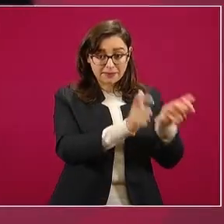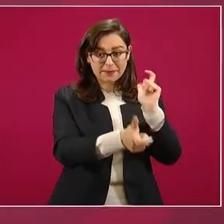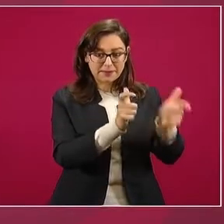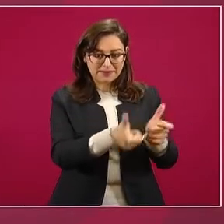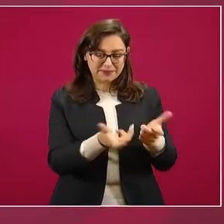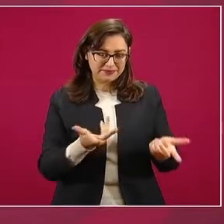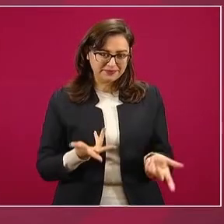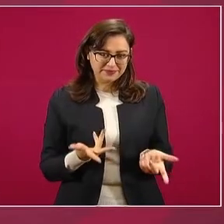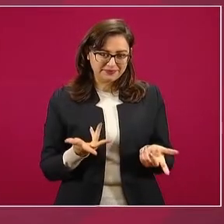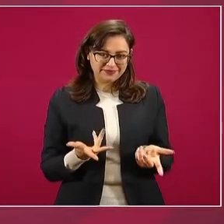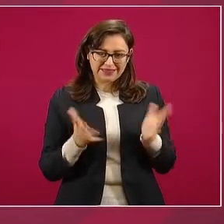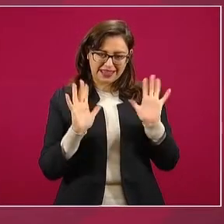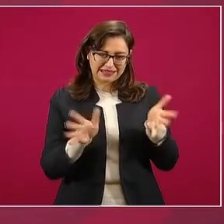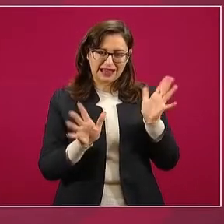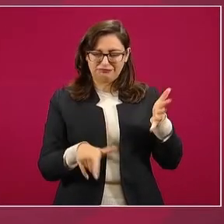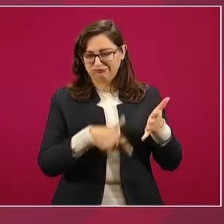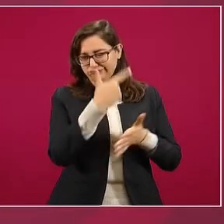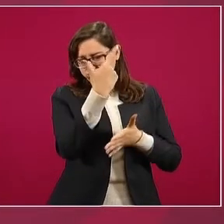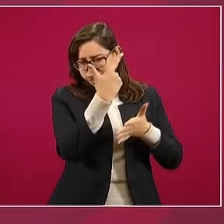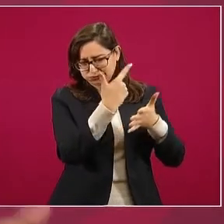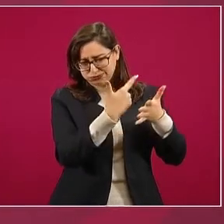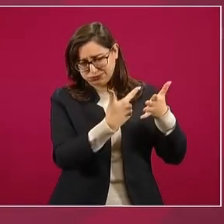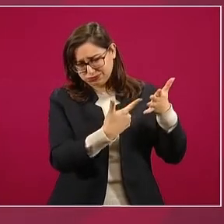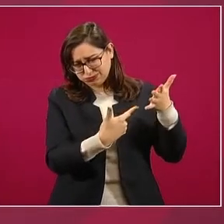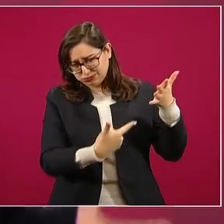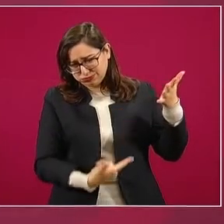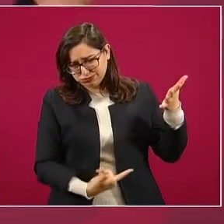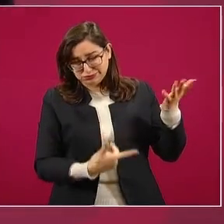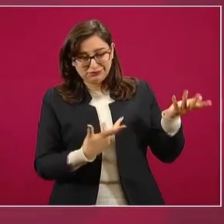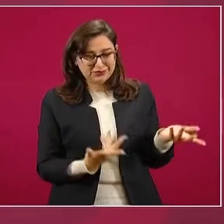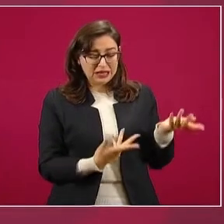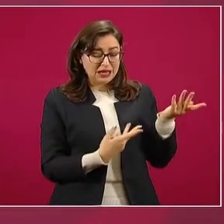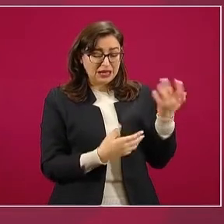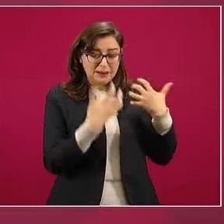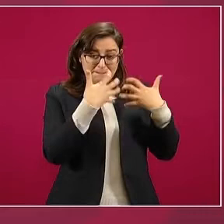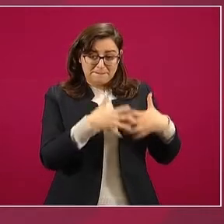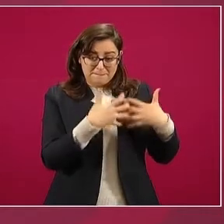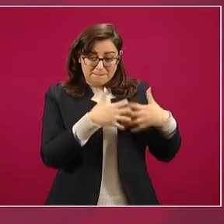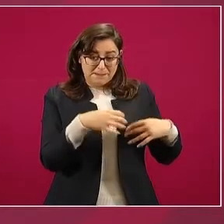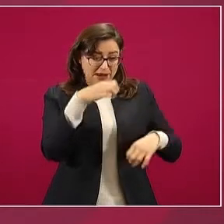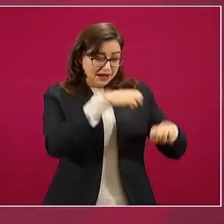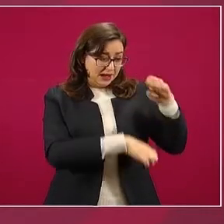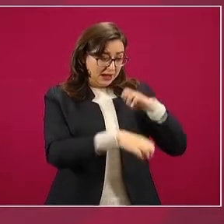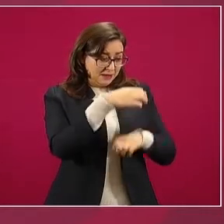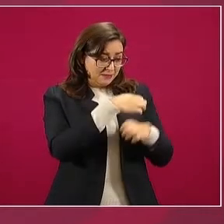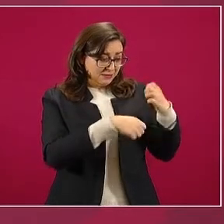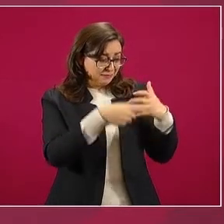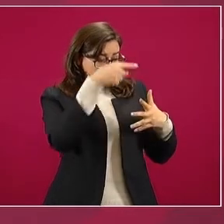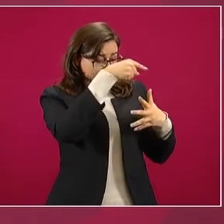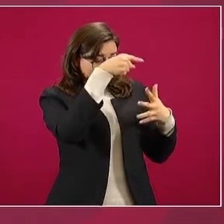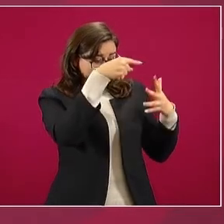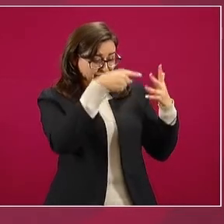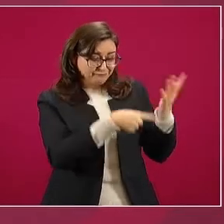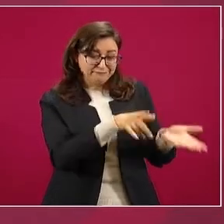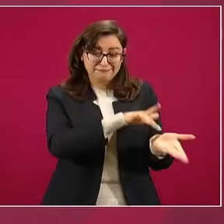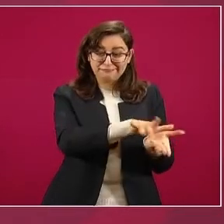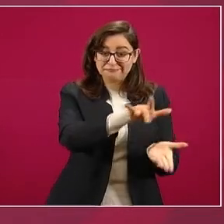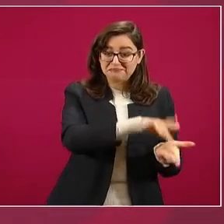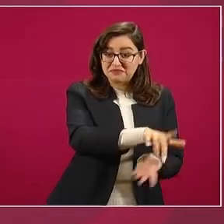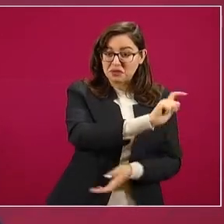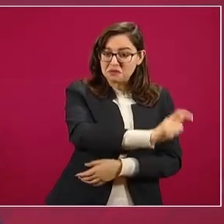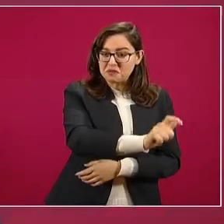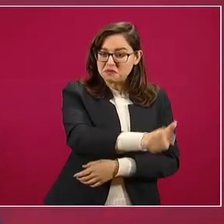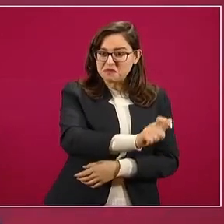¿quiénes los financiaban? Las empresas que los estaban financiando o siguen